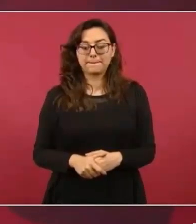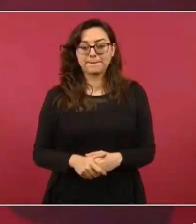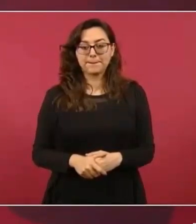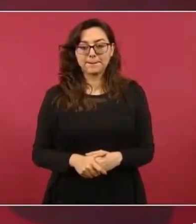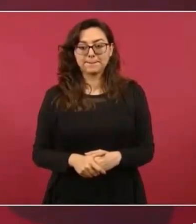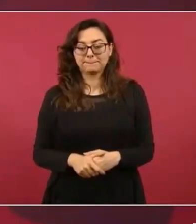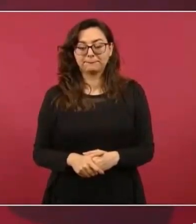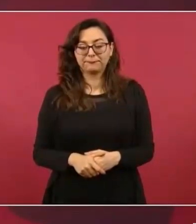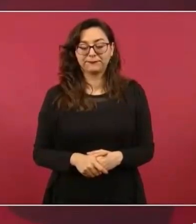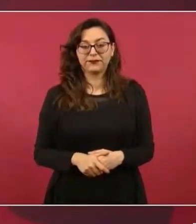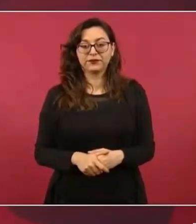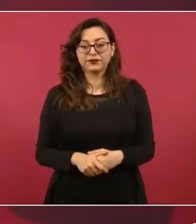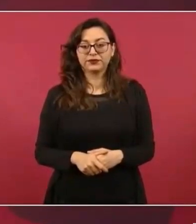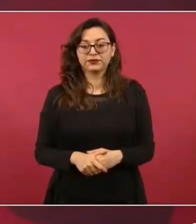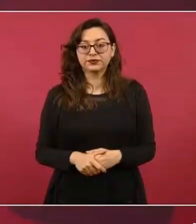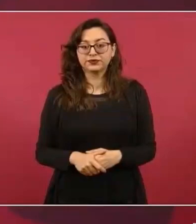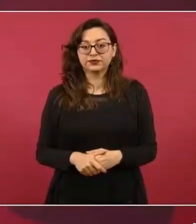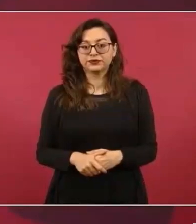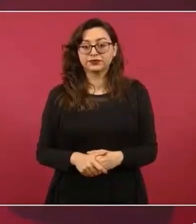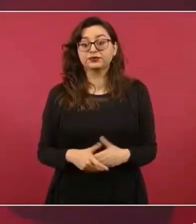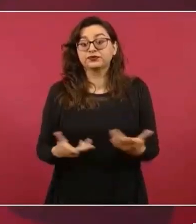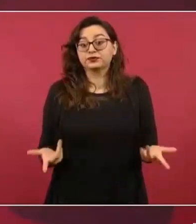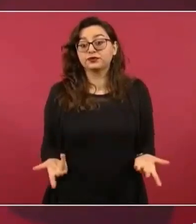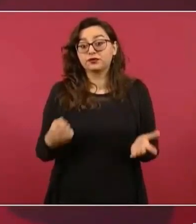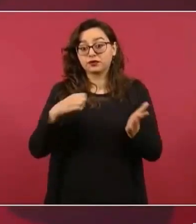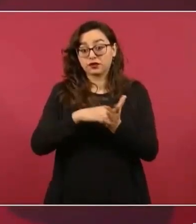deben de dejar en libertad a Sánchez.